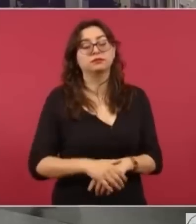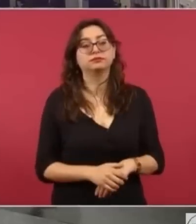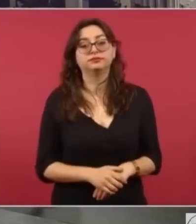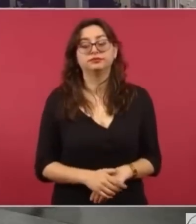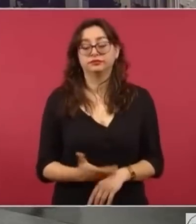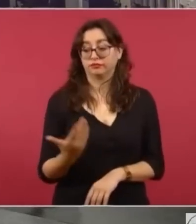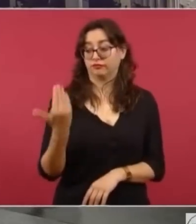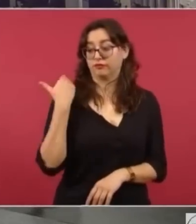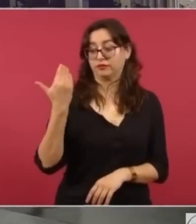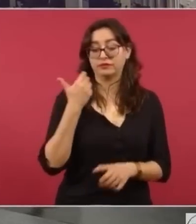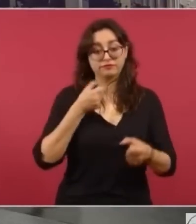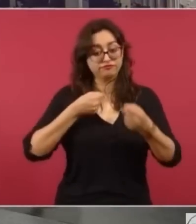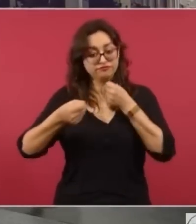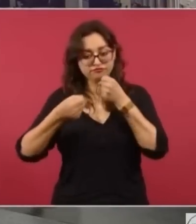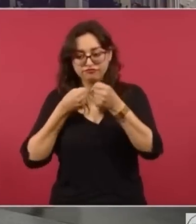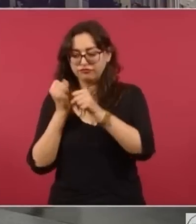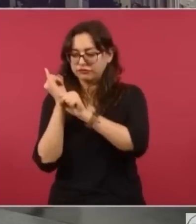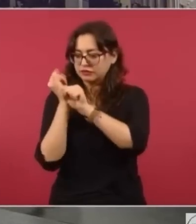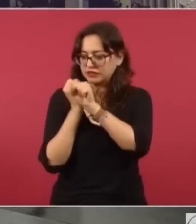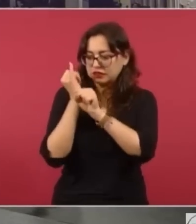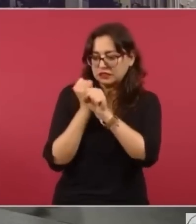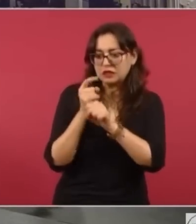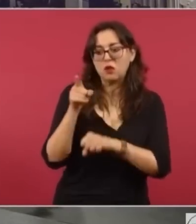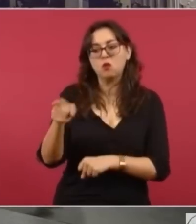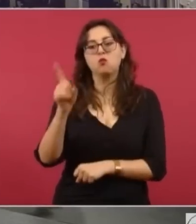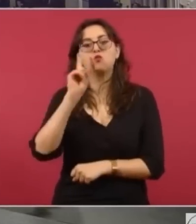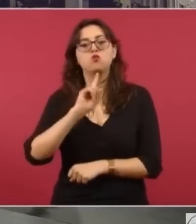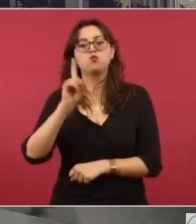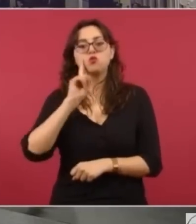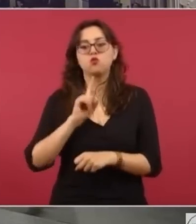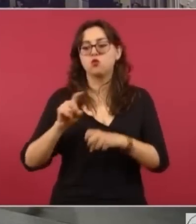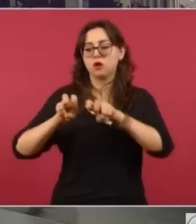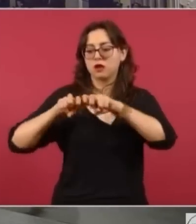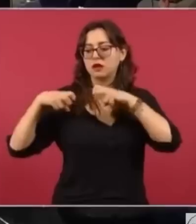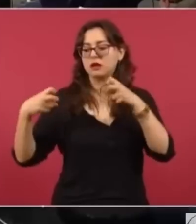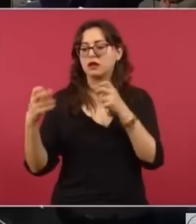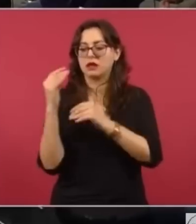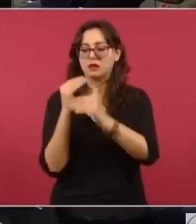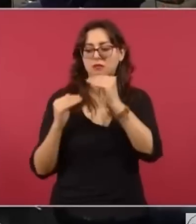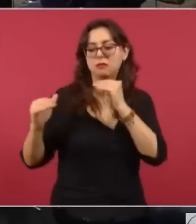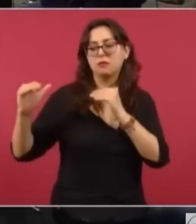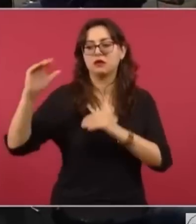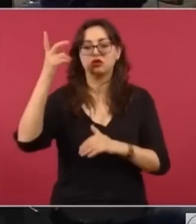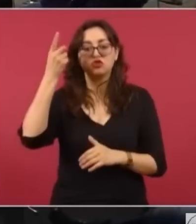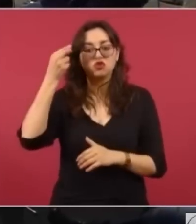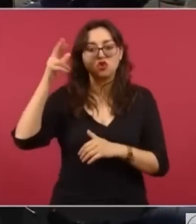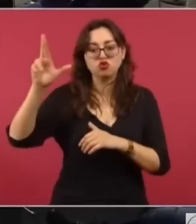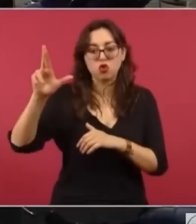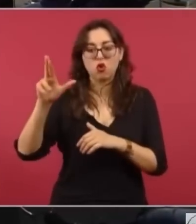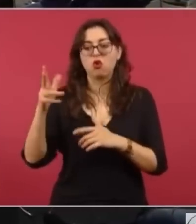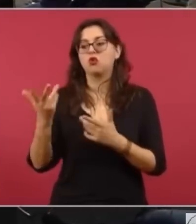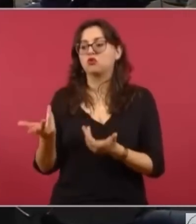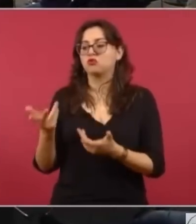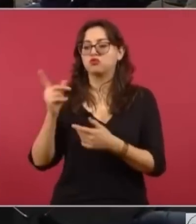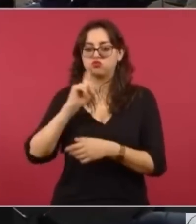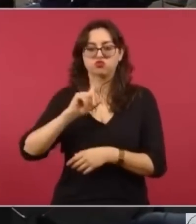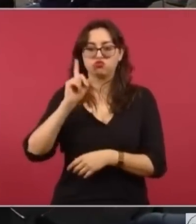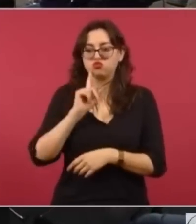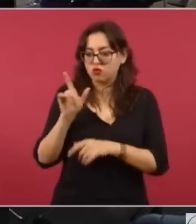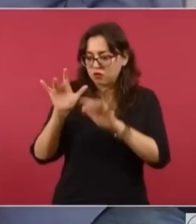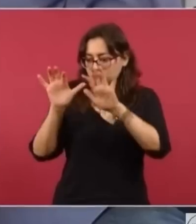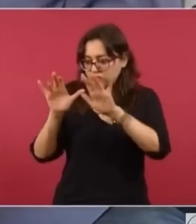realizó sobre la tesis de doctorado de la ministra, en la que nuevamente se vuelve a identificar,